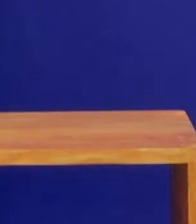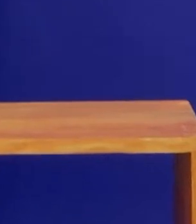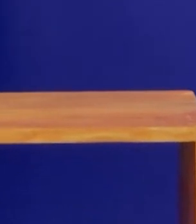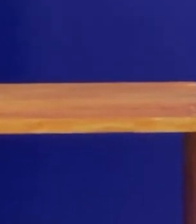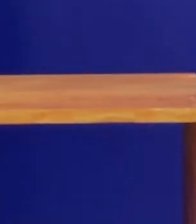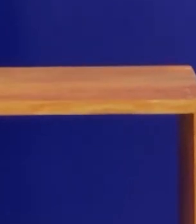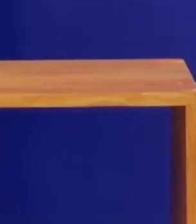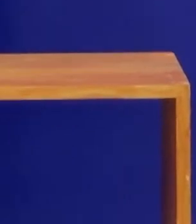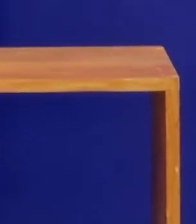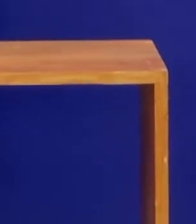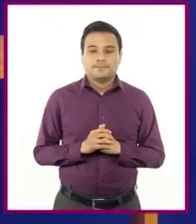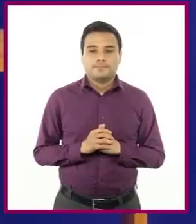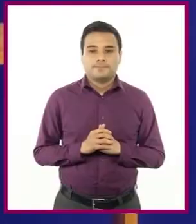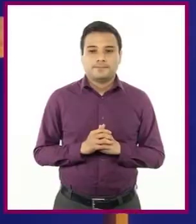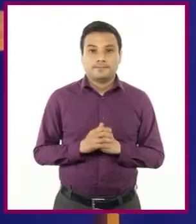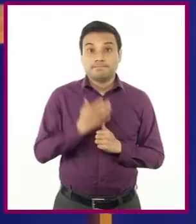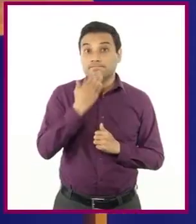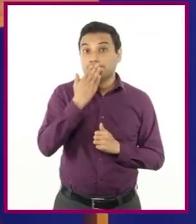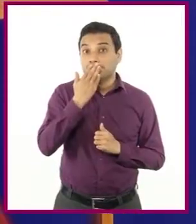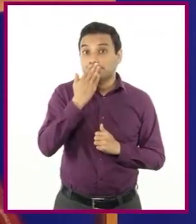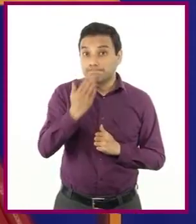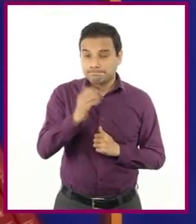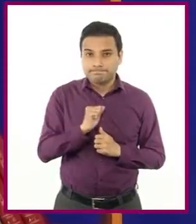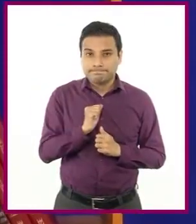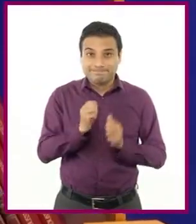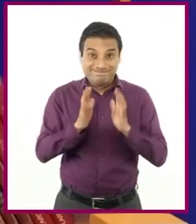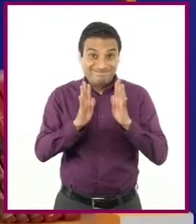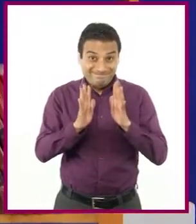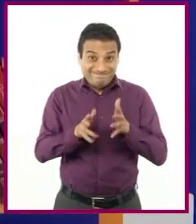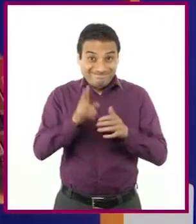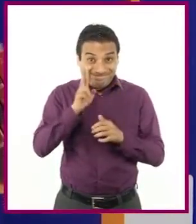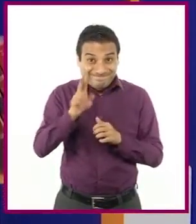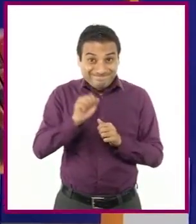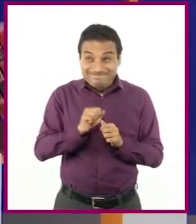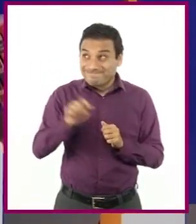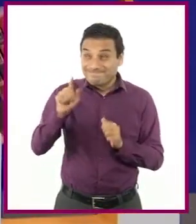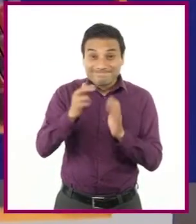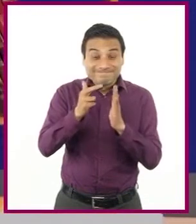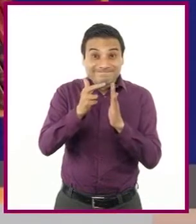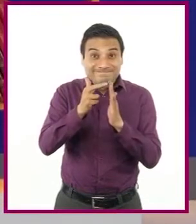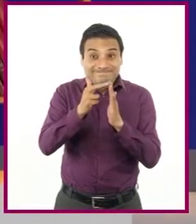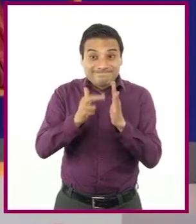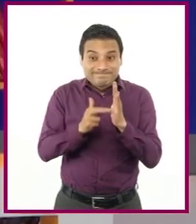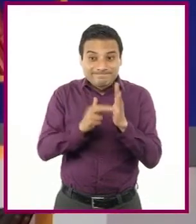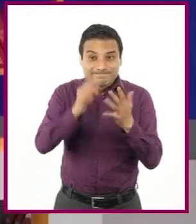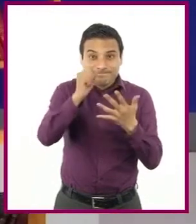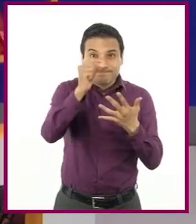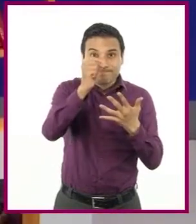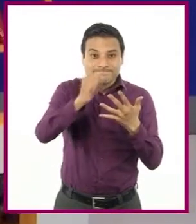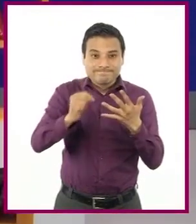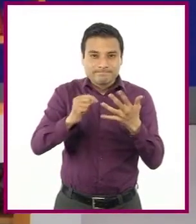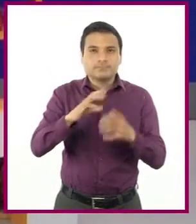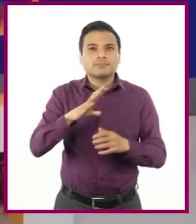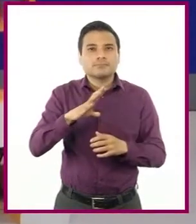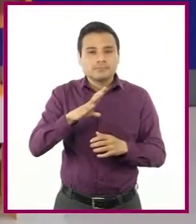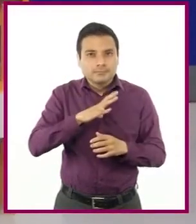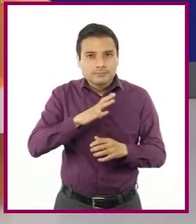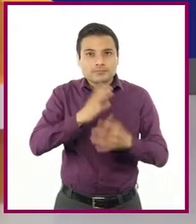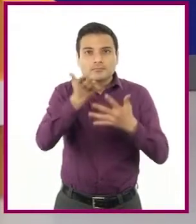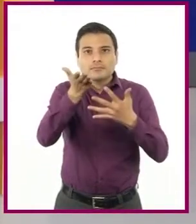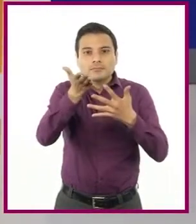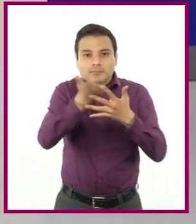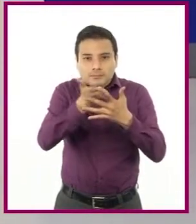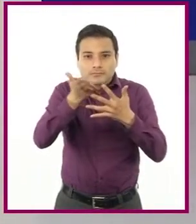Muy bien. ¿Se habrán dado cuenta de que este reglamento de voleibol tiene distintos apartados y